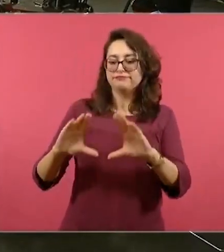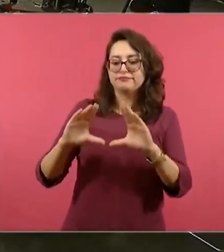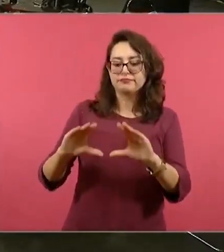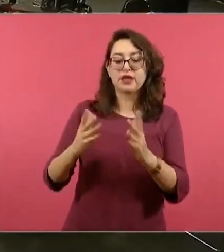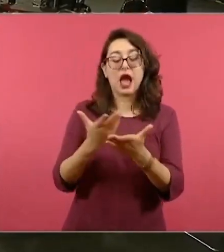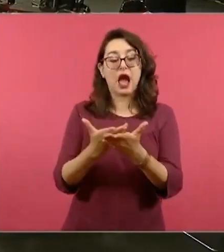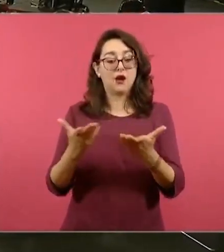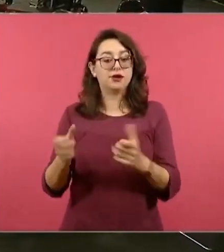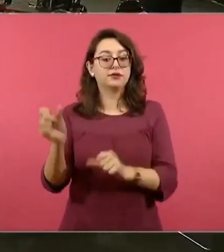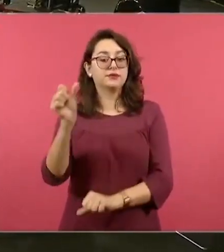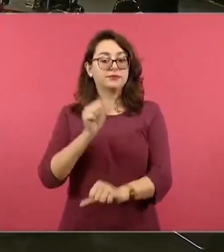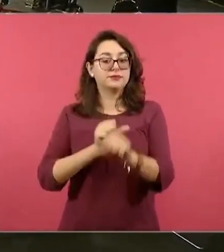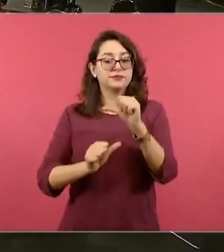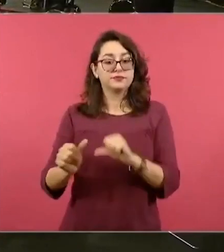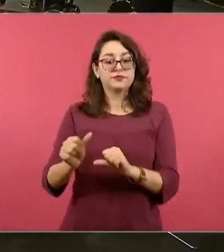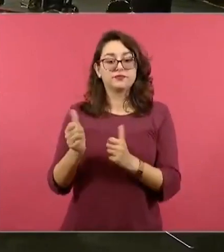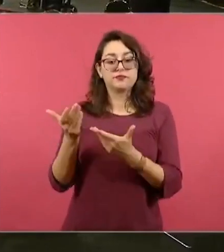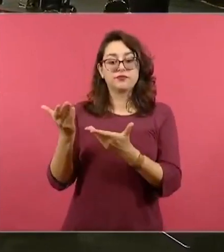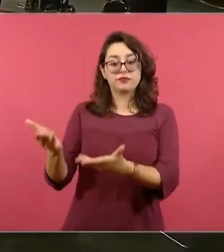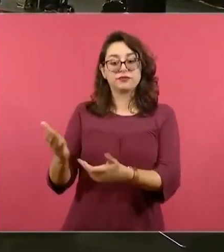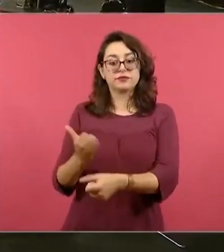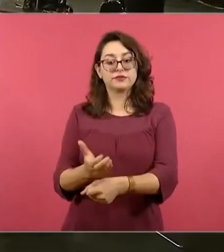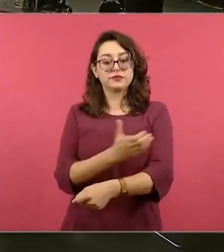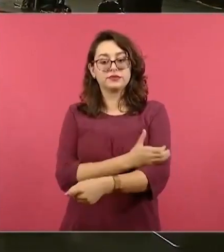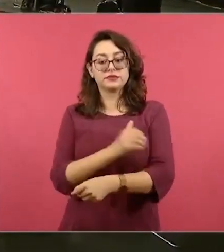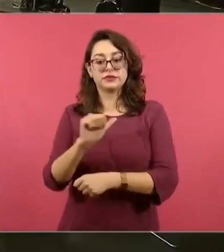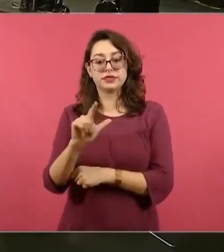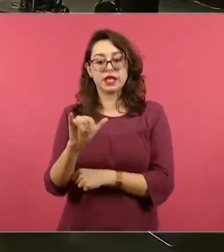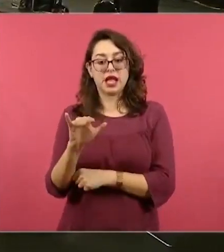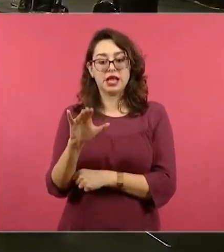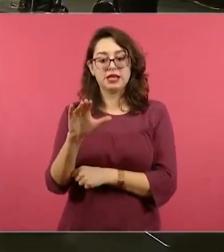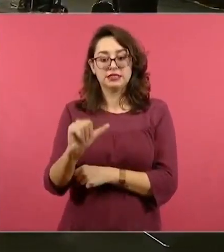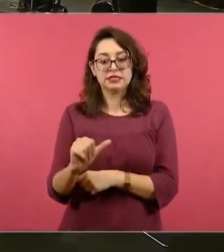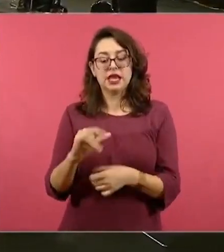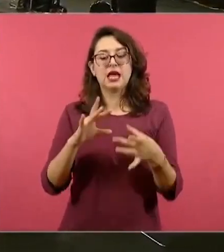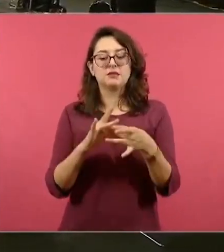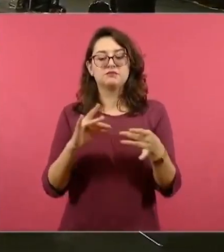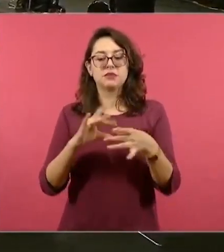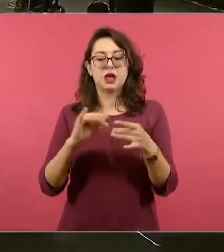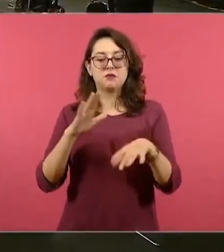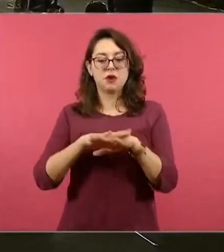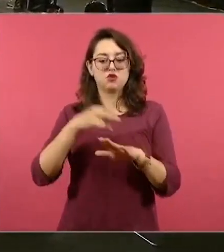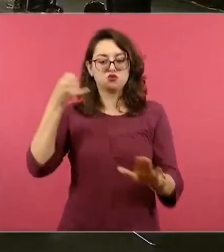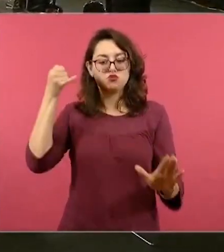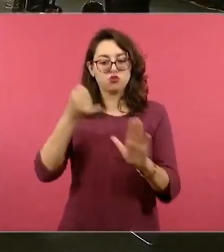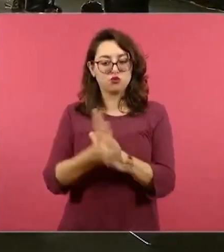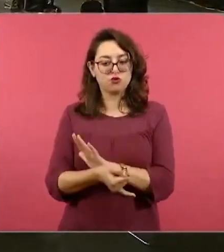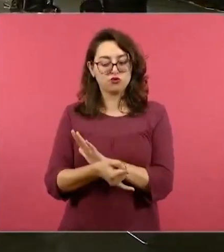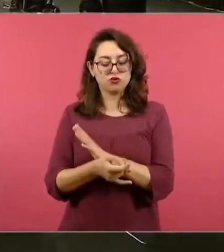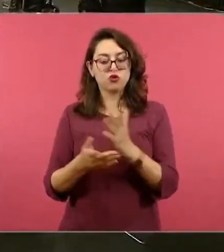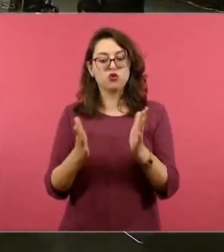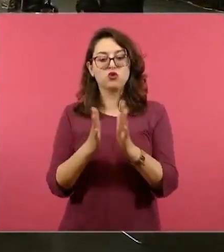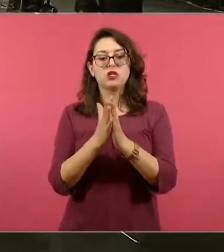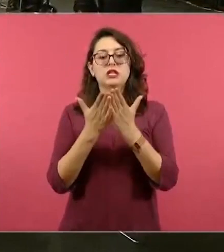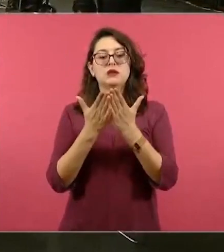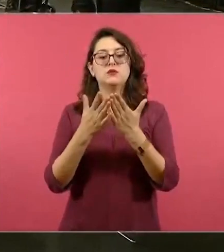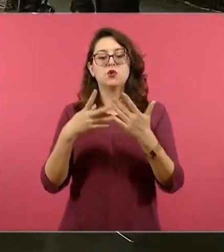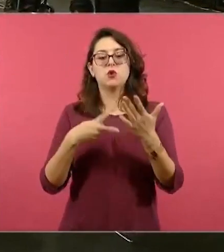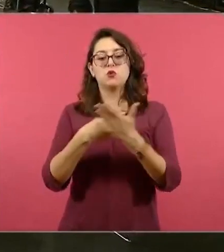dejar a mi compañera Alicia. Les voy a explicar un poco sobre el libro de proyectos. Muchas gracias.